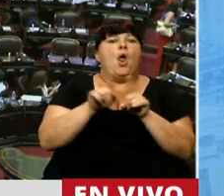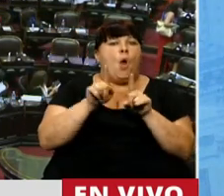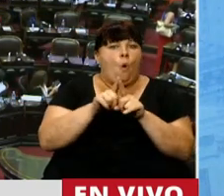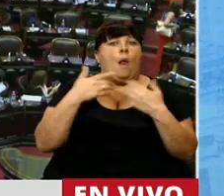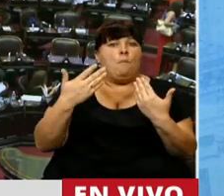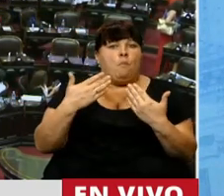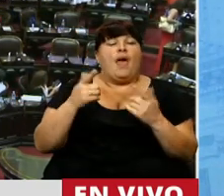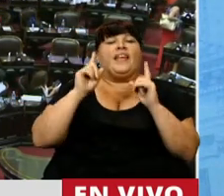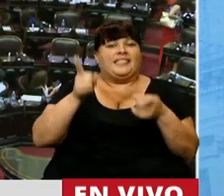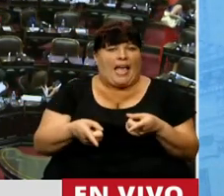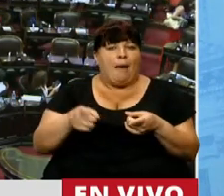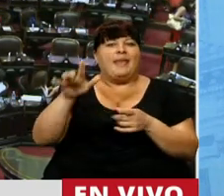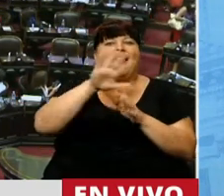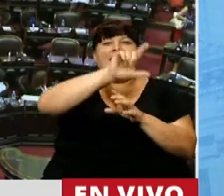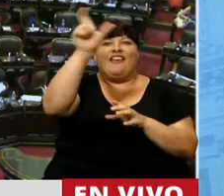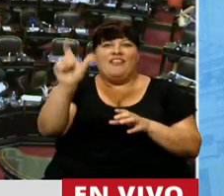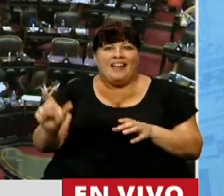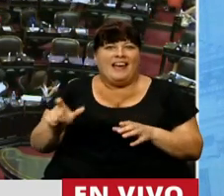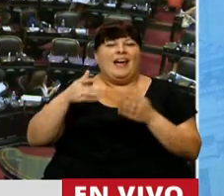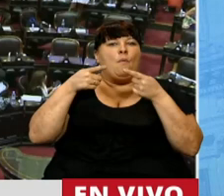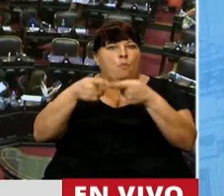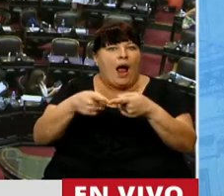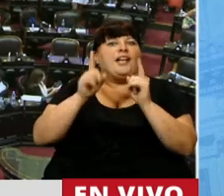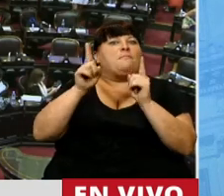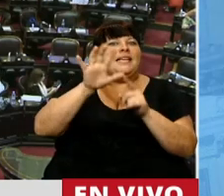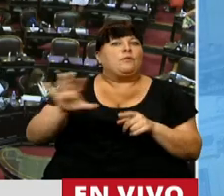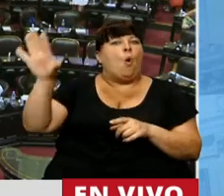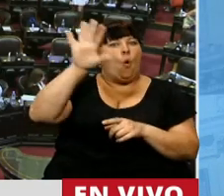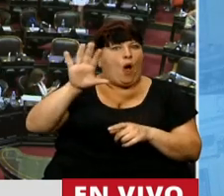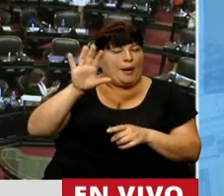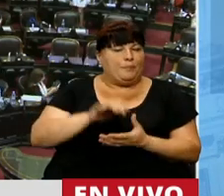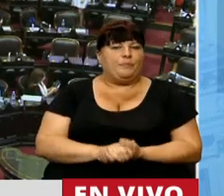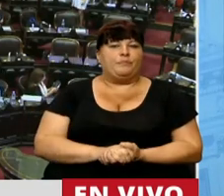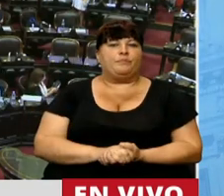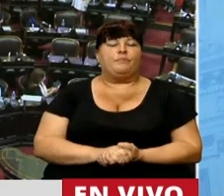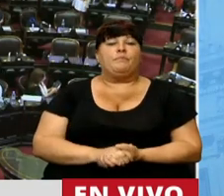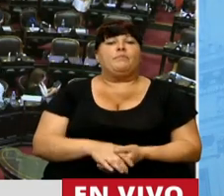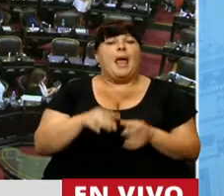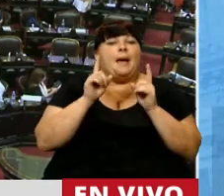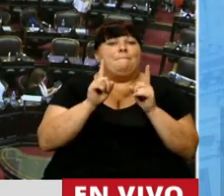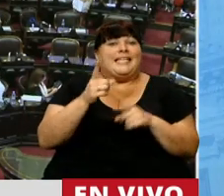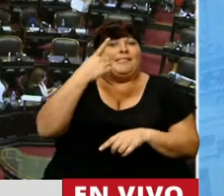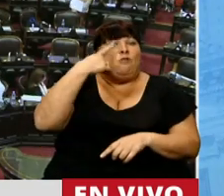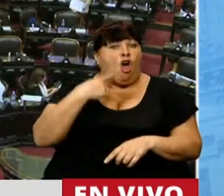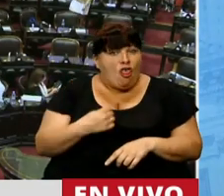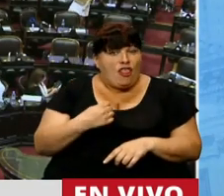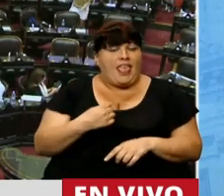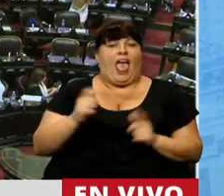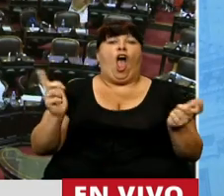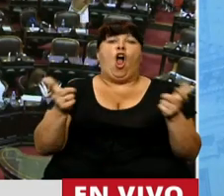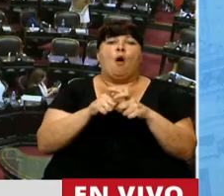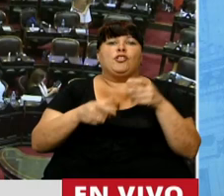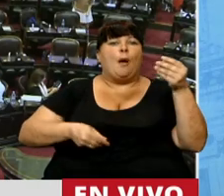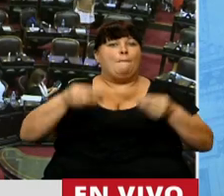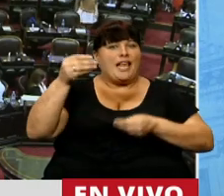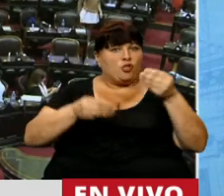la posible extensión de las zonas francas en las mismas jurisdicciones. El mismo día, Presidente, en que la Comisión